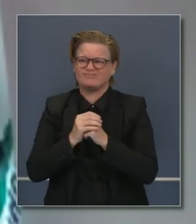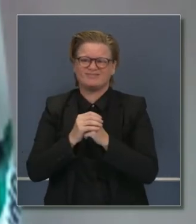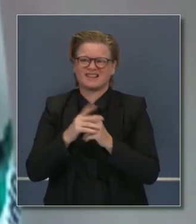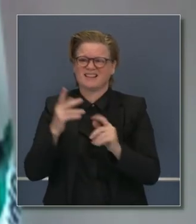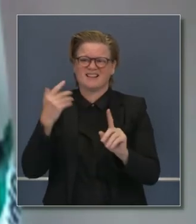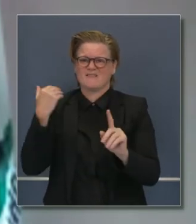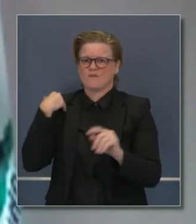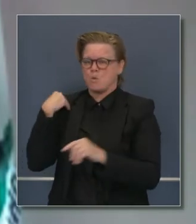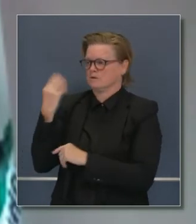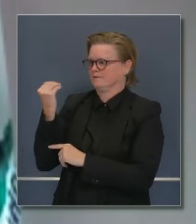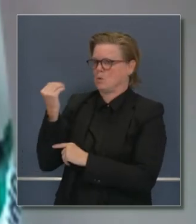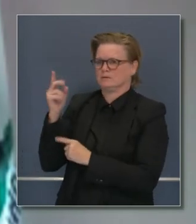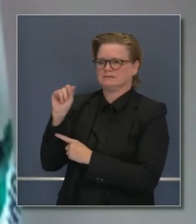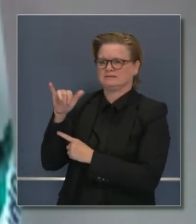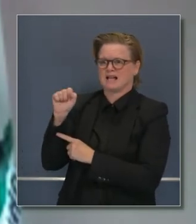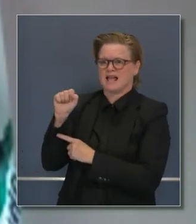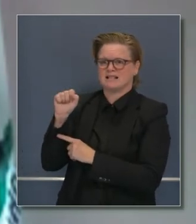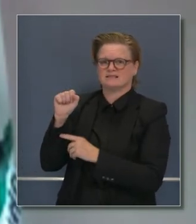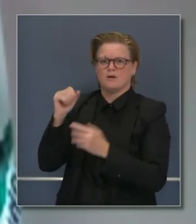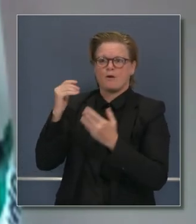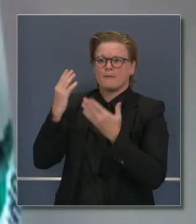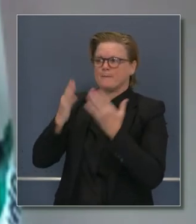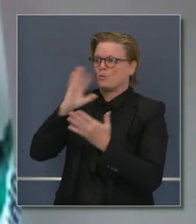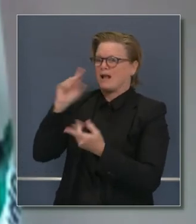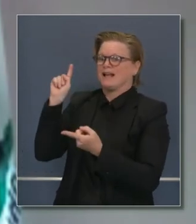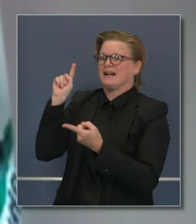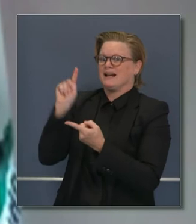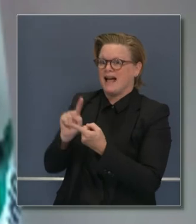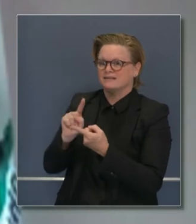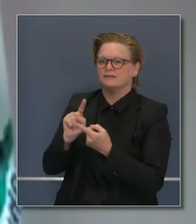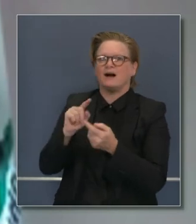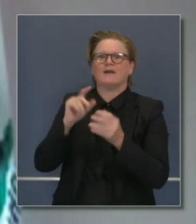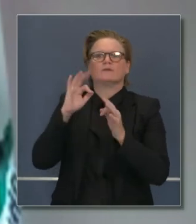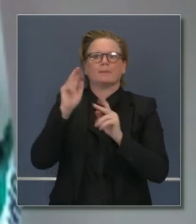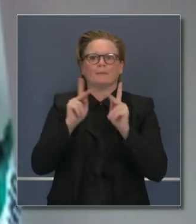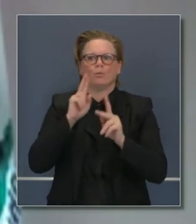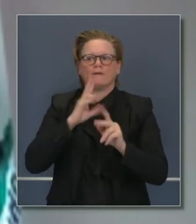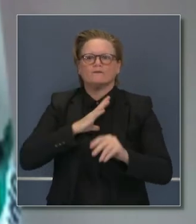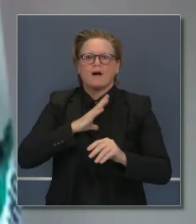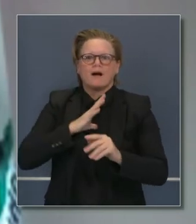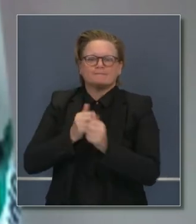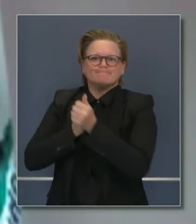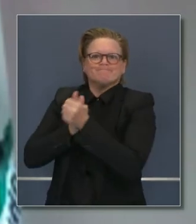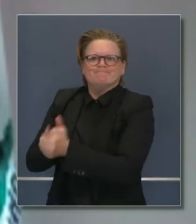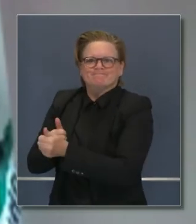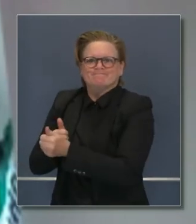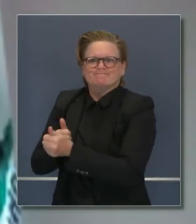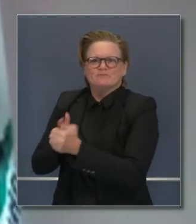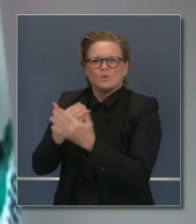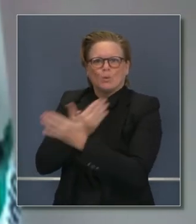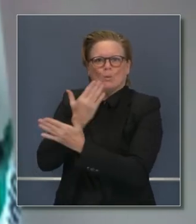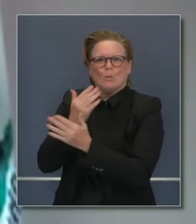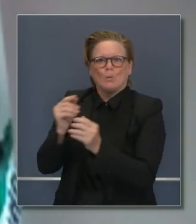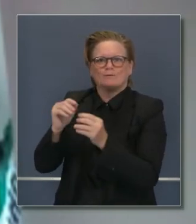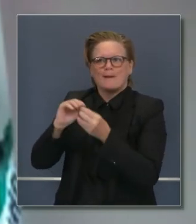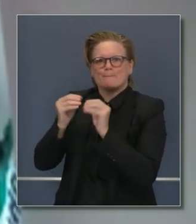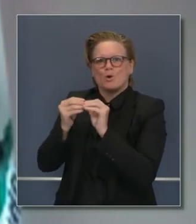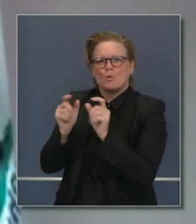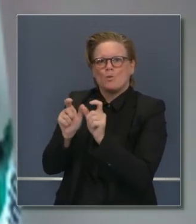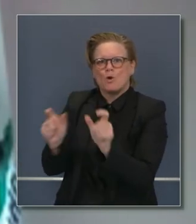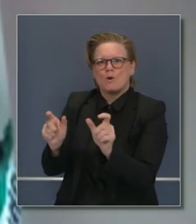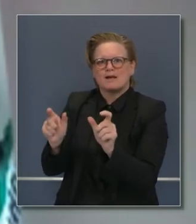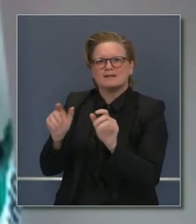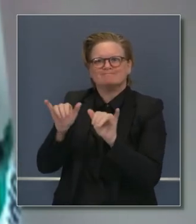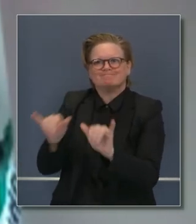al acortar el tiempo, esperamos que más gente pueda cumplir con esta orden. Así que sigan sintonizándonos. Seguimos trabajando con los